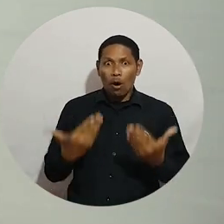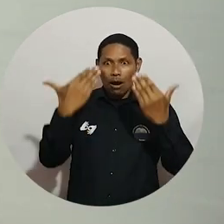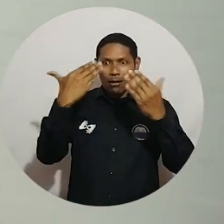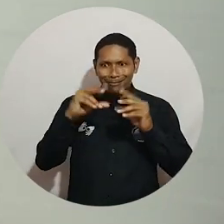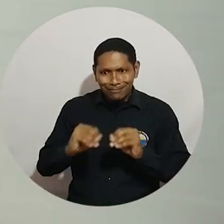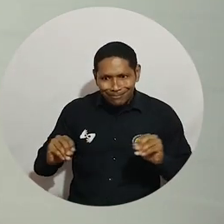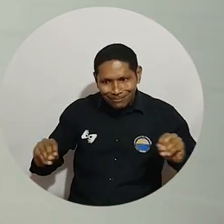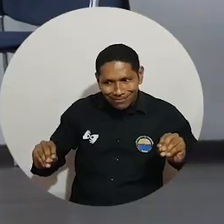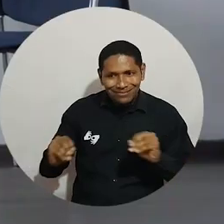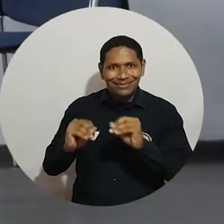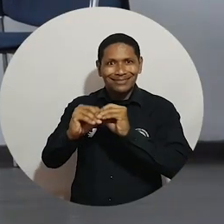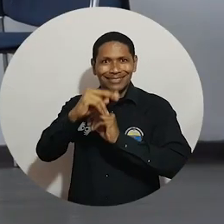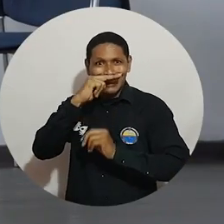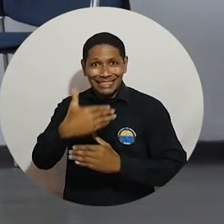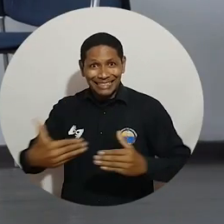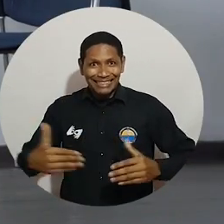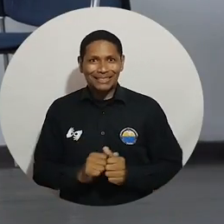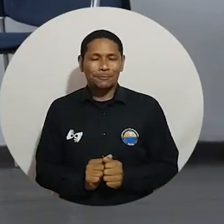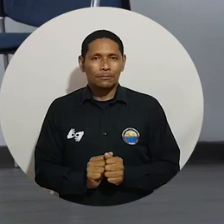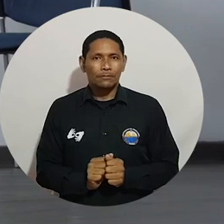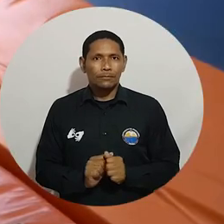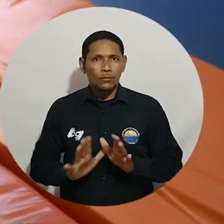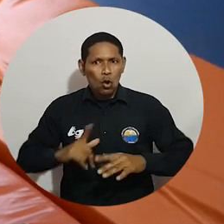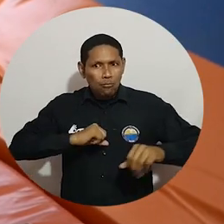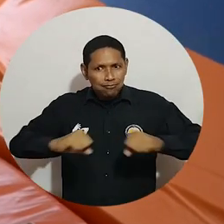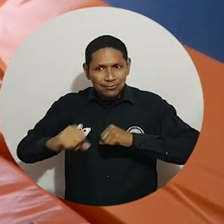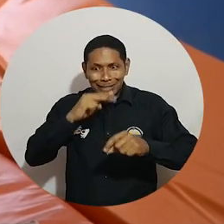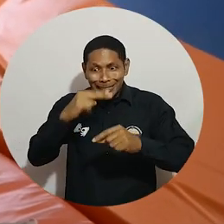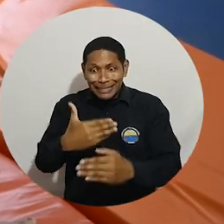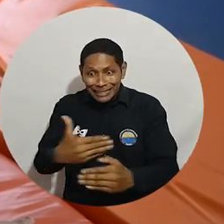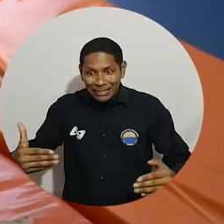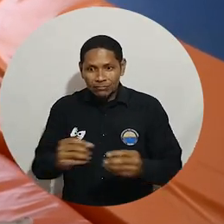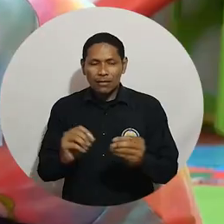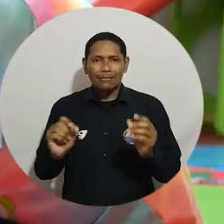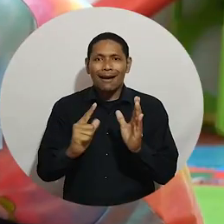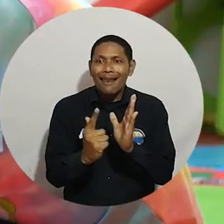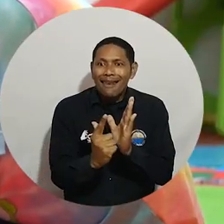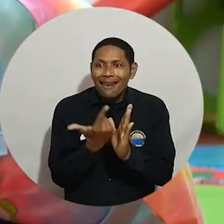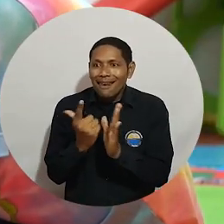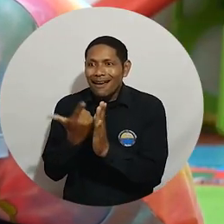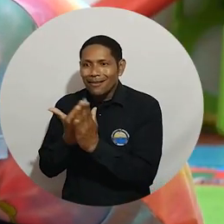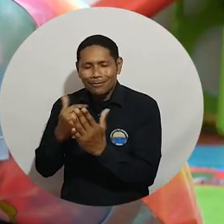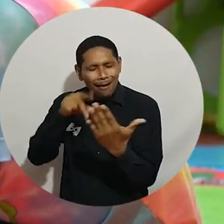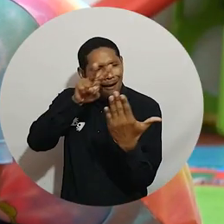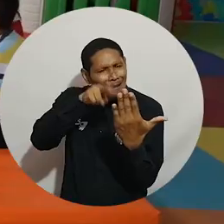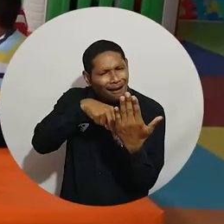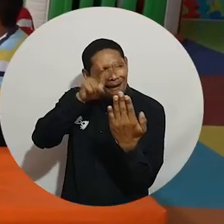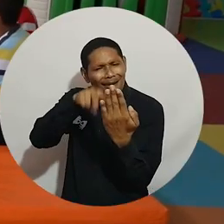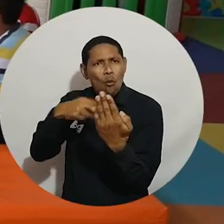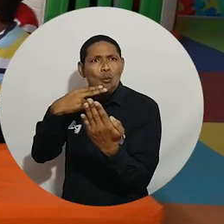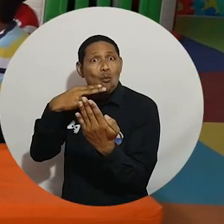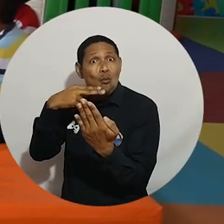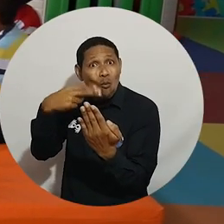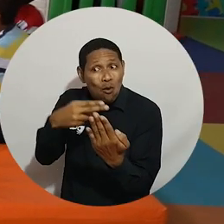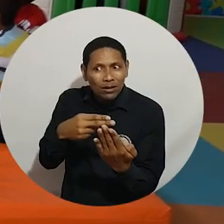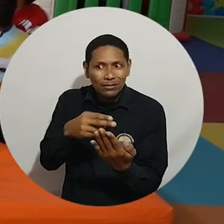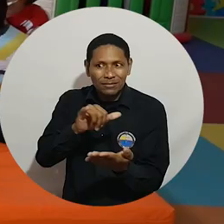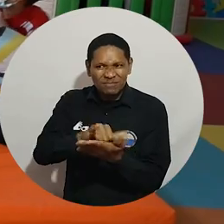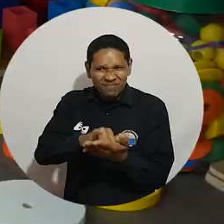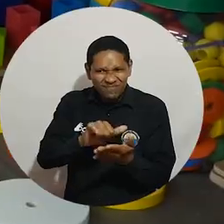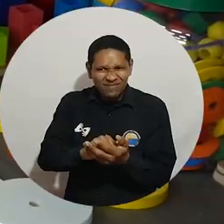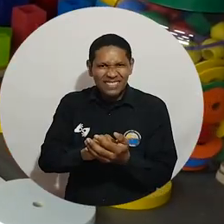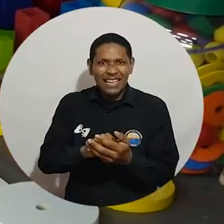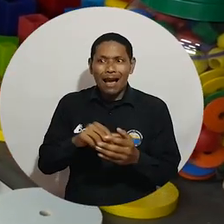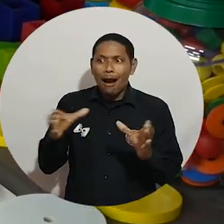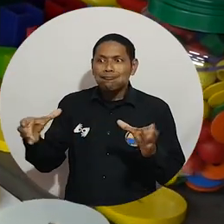fundamental para nosotras porque estamos educando a los niños. Otra de las actividades dirigidas a la niñez fue la franja de promoción de lectura Leer es mi